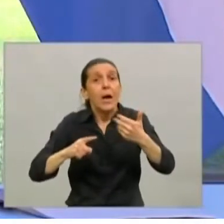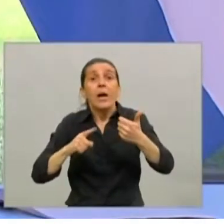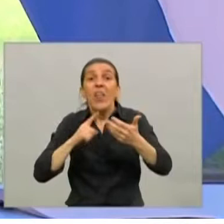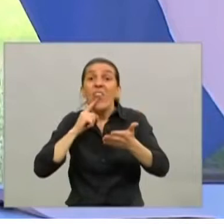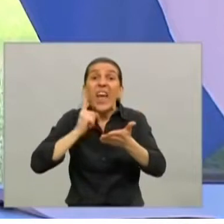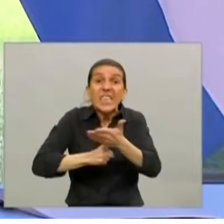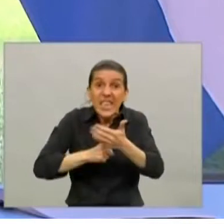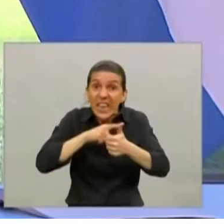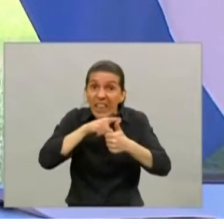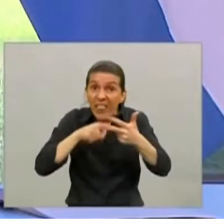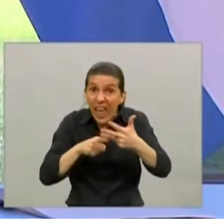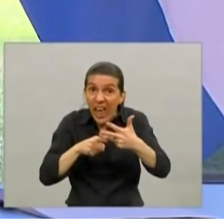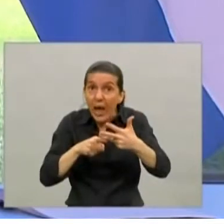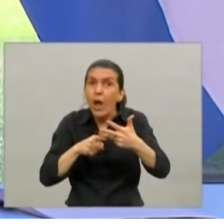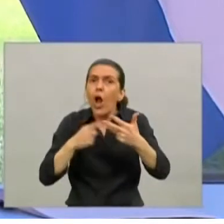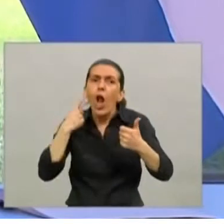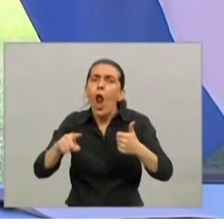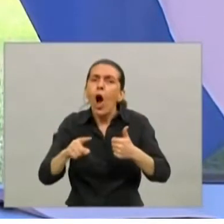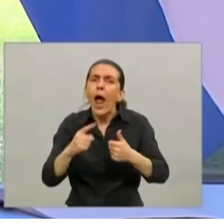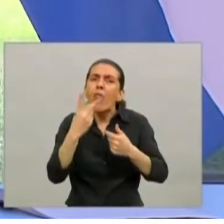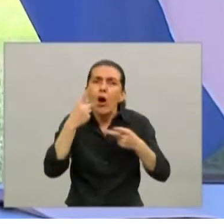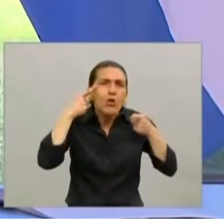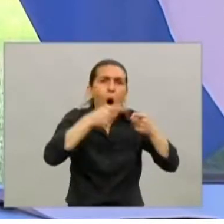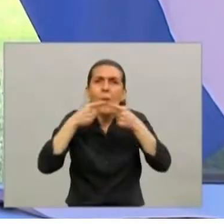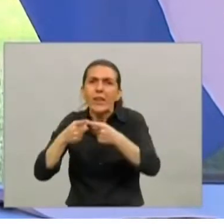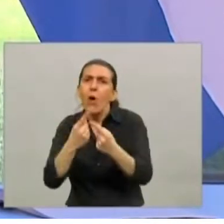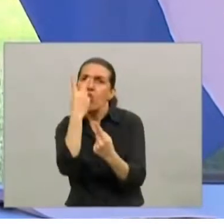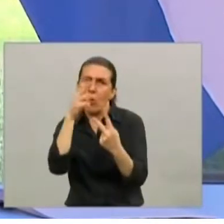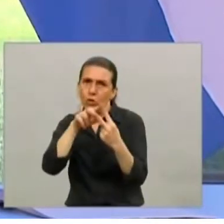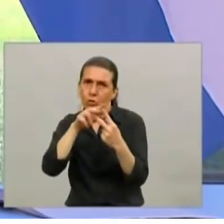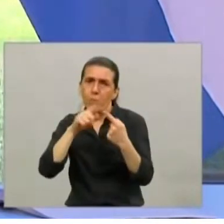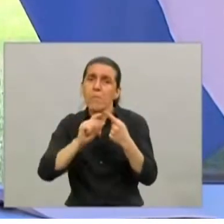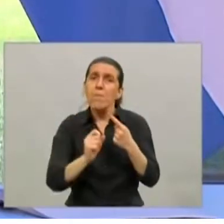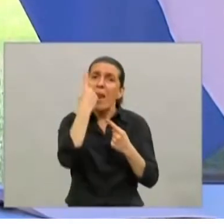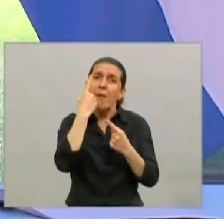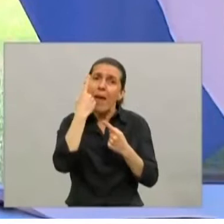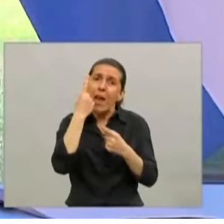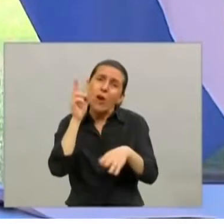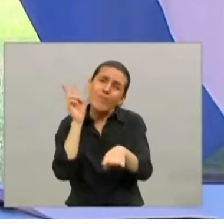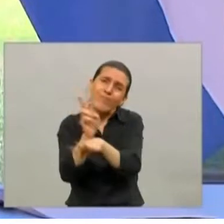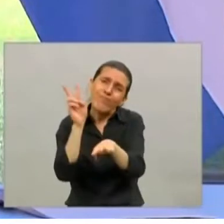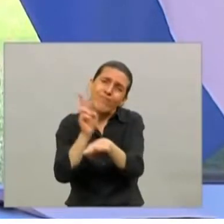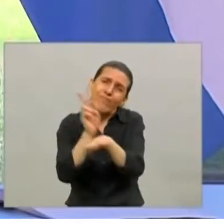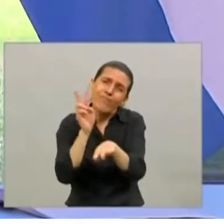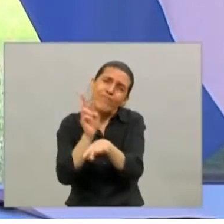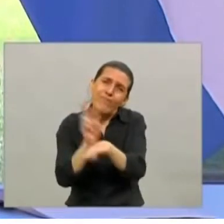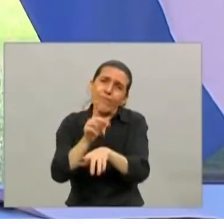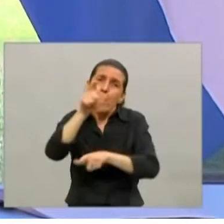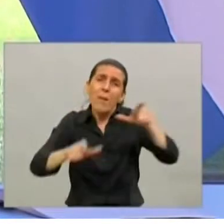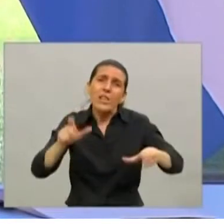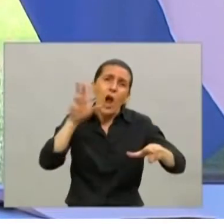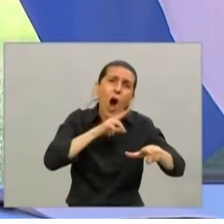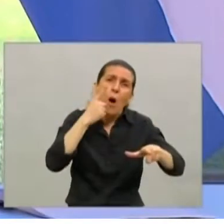a lograr dos objetivos. El primero es preservar a los ciudadanos y las